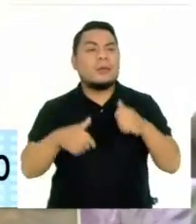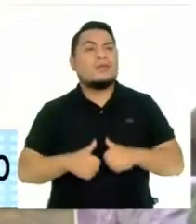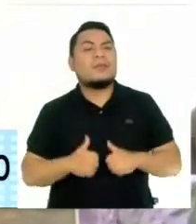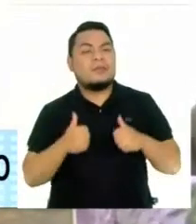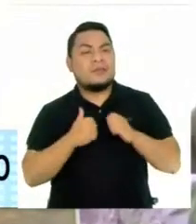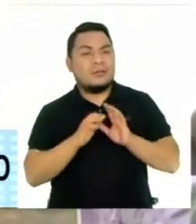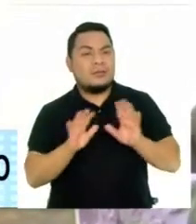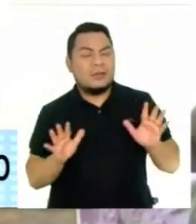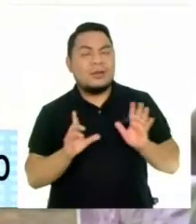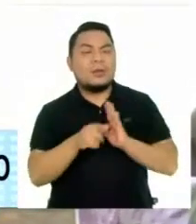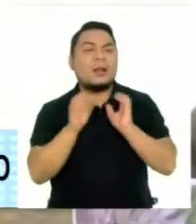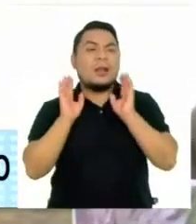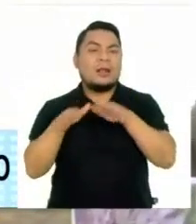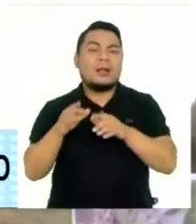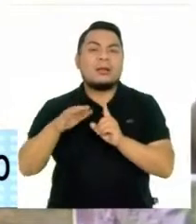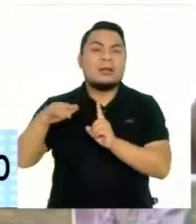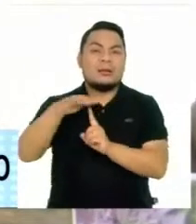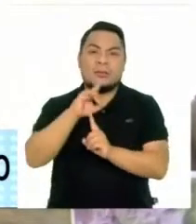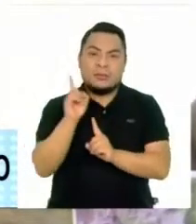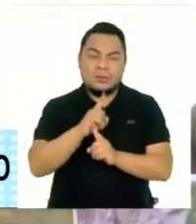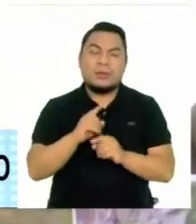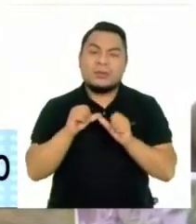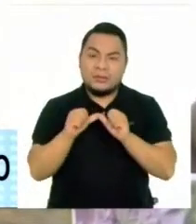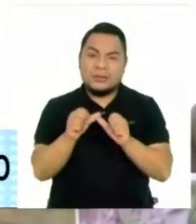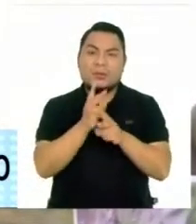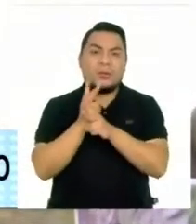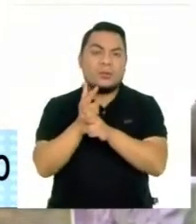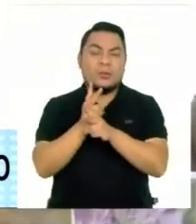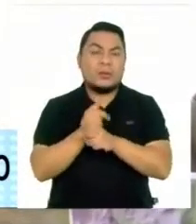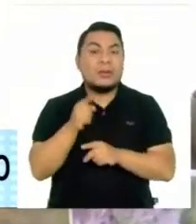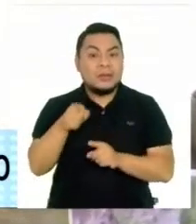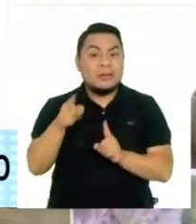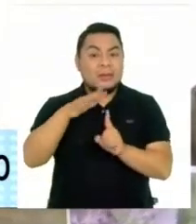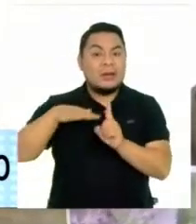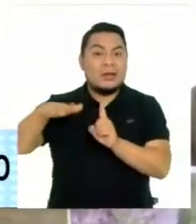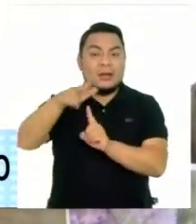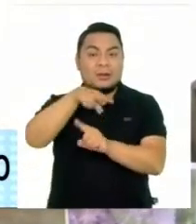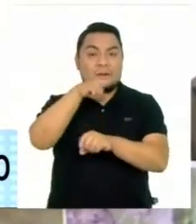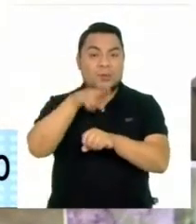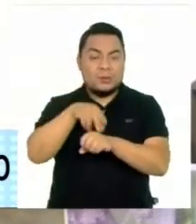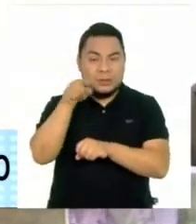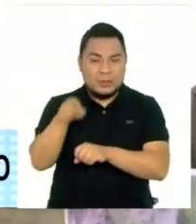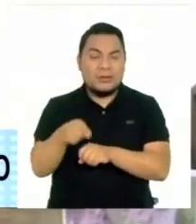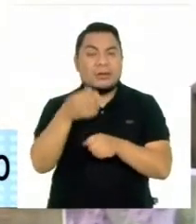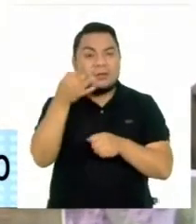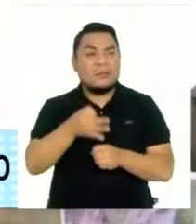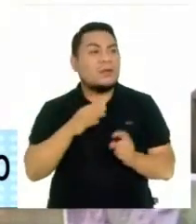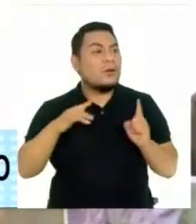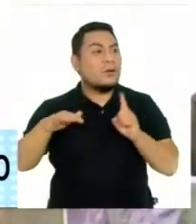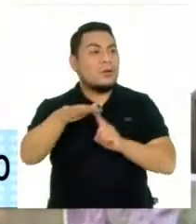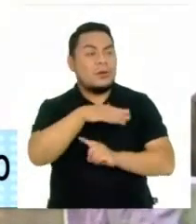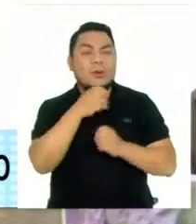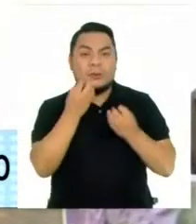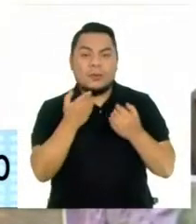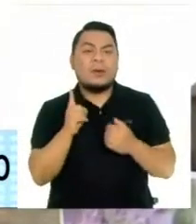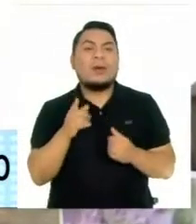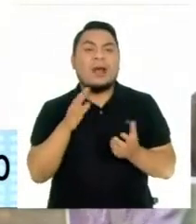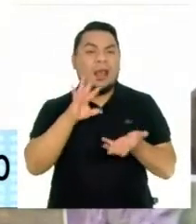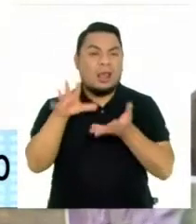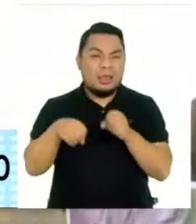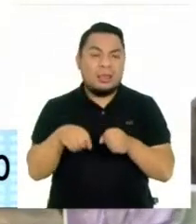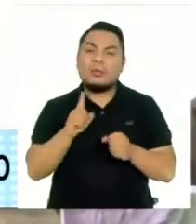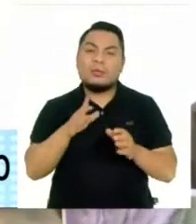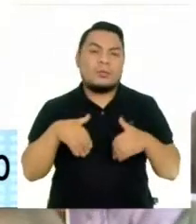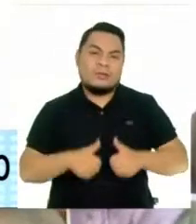y descuidemos la parte natural. Sin la parte natural, sin un verdadero ambiente natural, no se puede vivir.